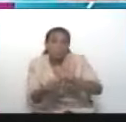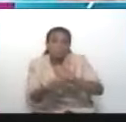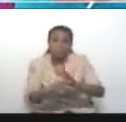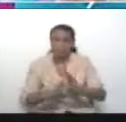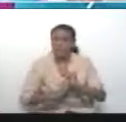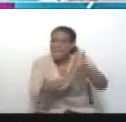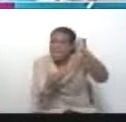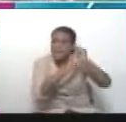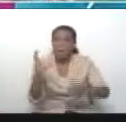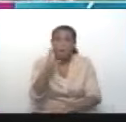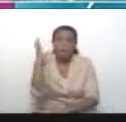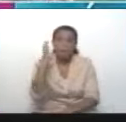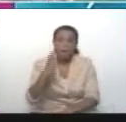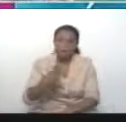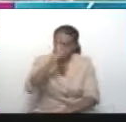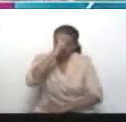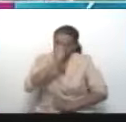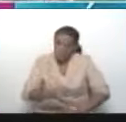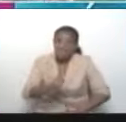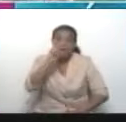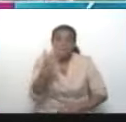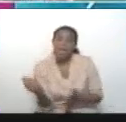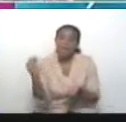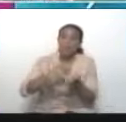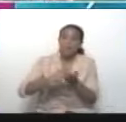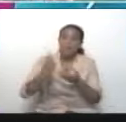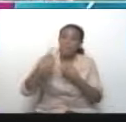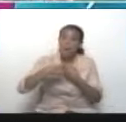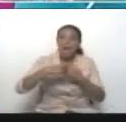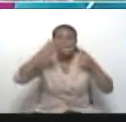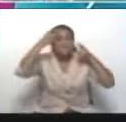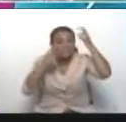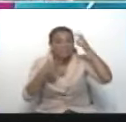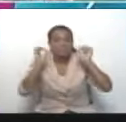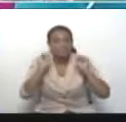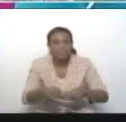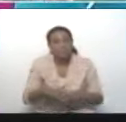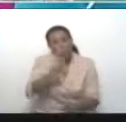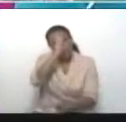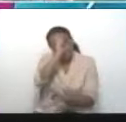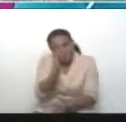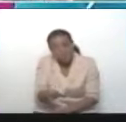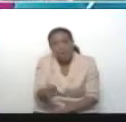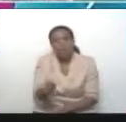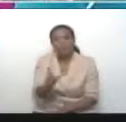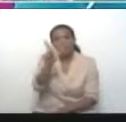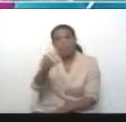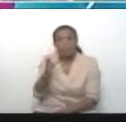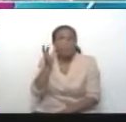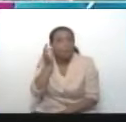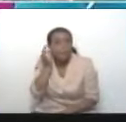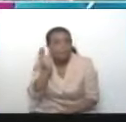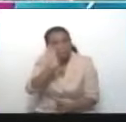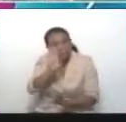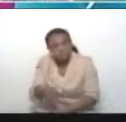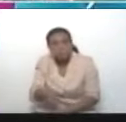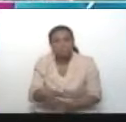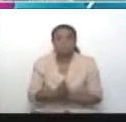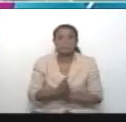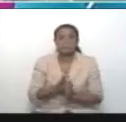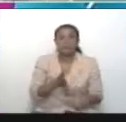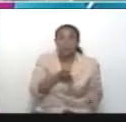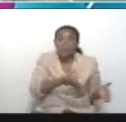gran colombiana bolivariana y además chavista. Nosotros le rendimos homenaje a piedad. Envíe una